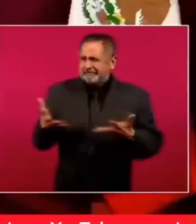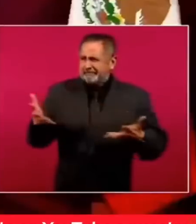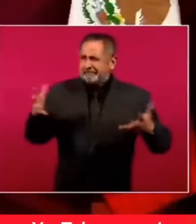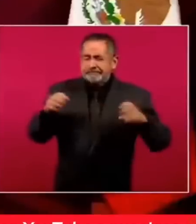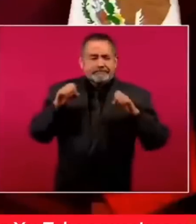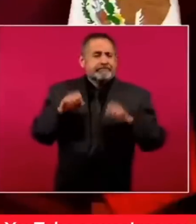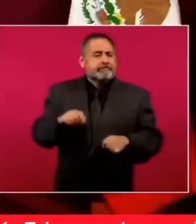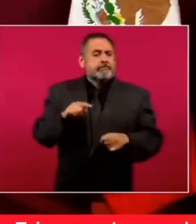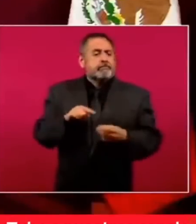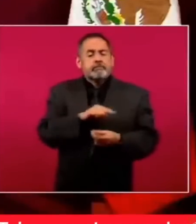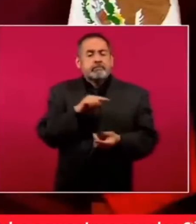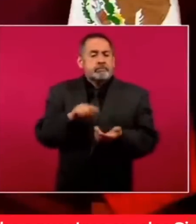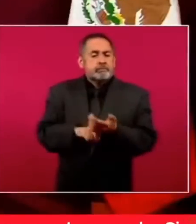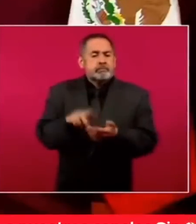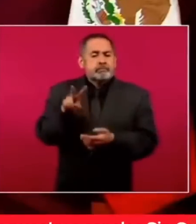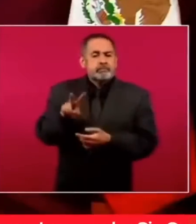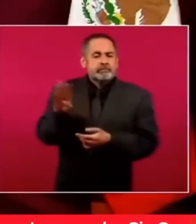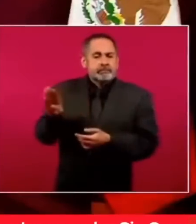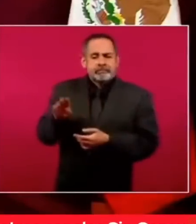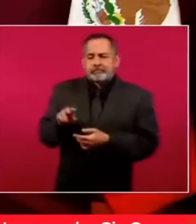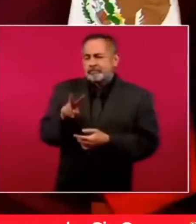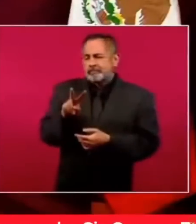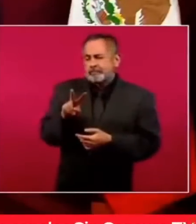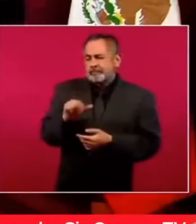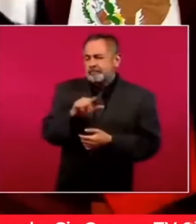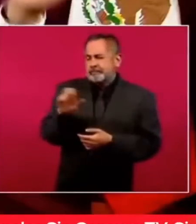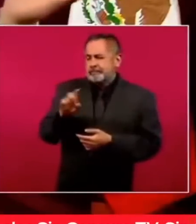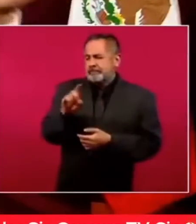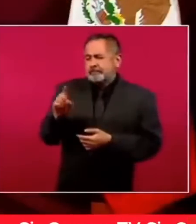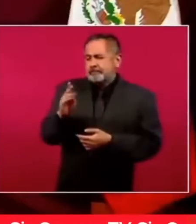en Valle de Bravo, un lago artificial.